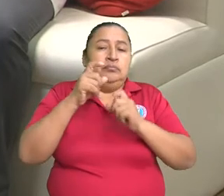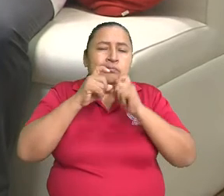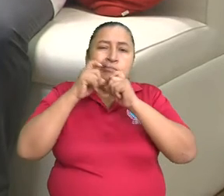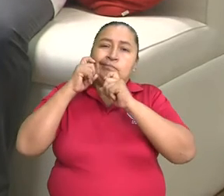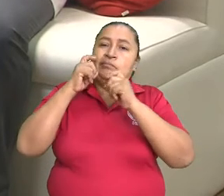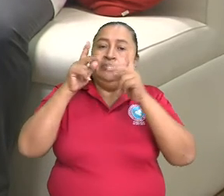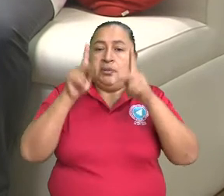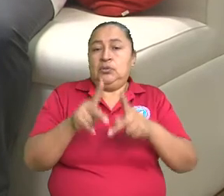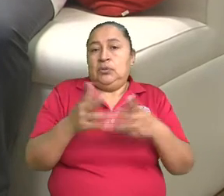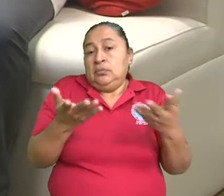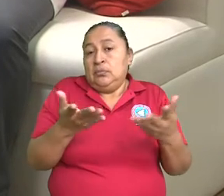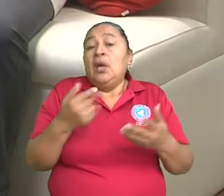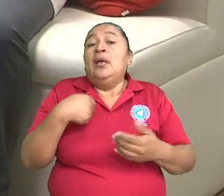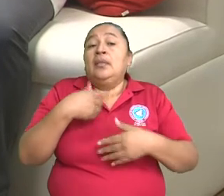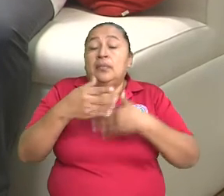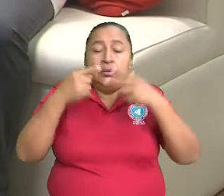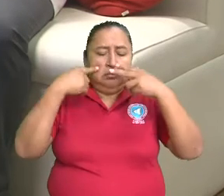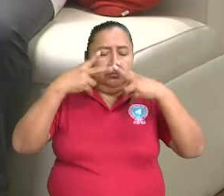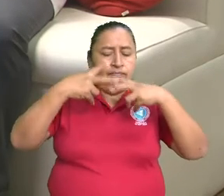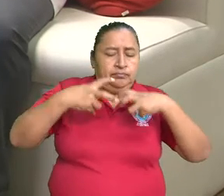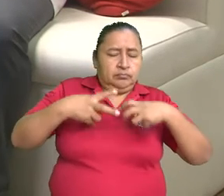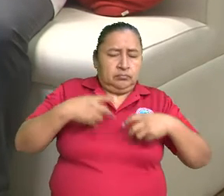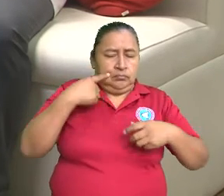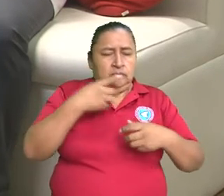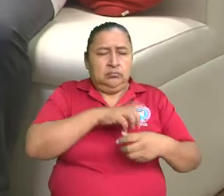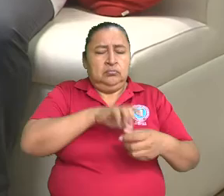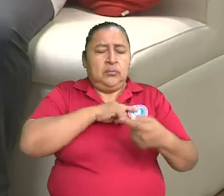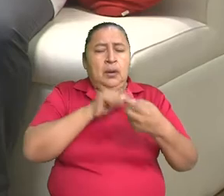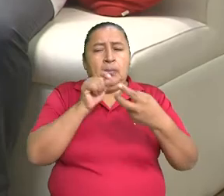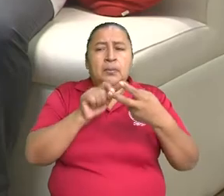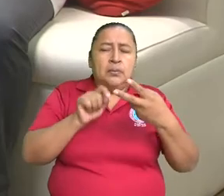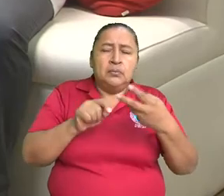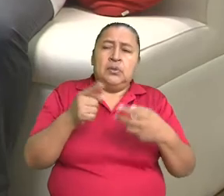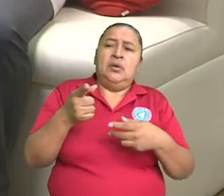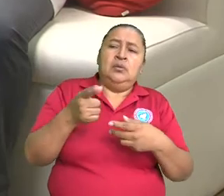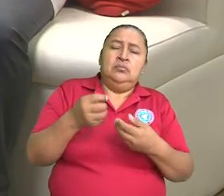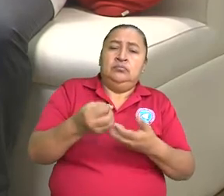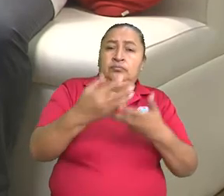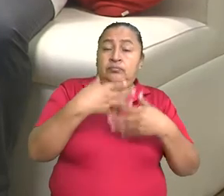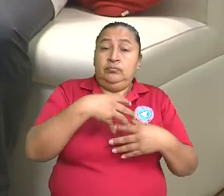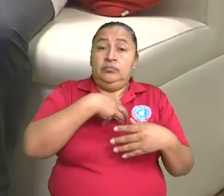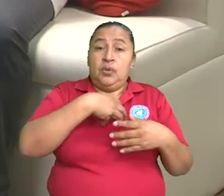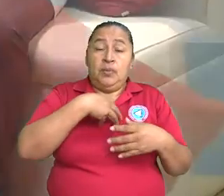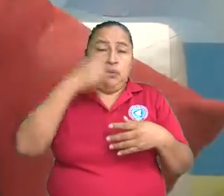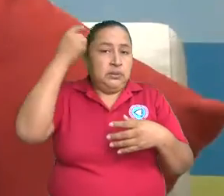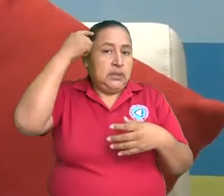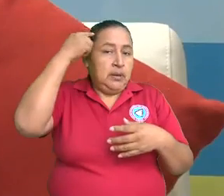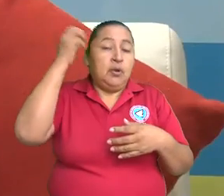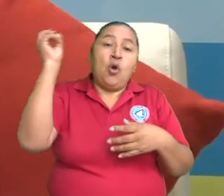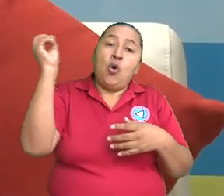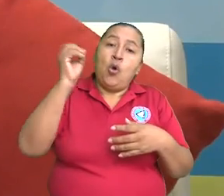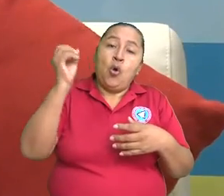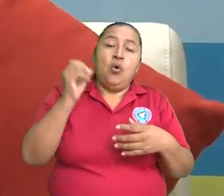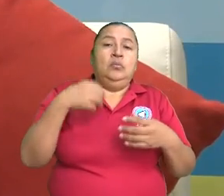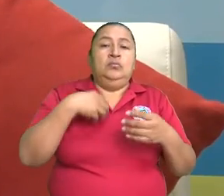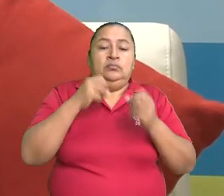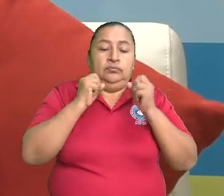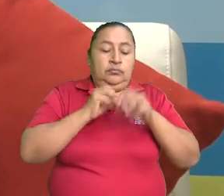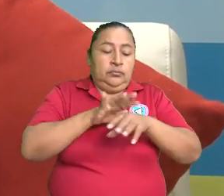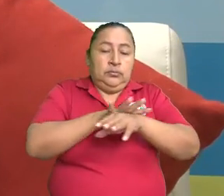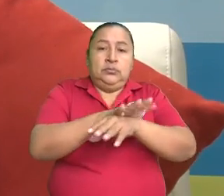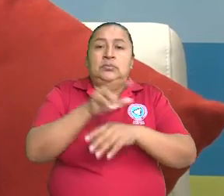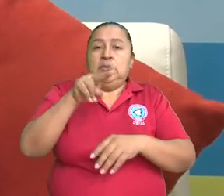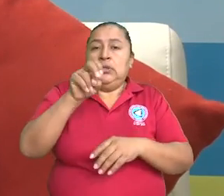Nosotros ya vamos a definir determinadas características que van a orientar si es algo que viene propiamente del cerebro o es algo meramente del nervio, pues,